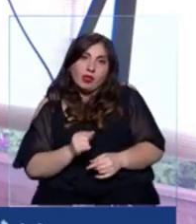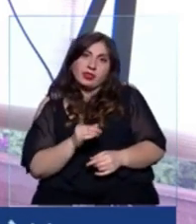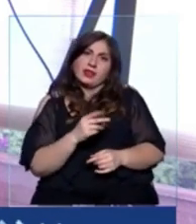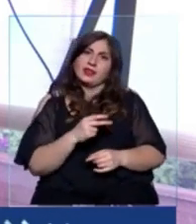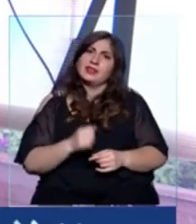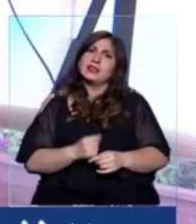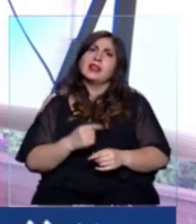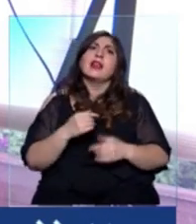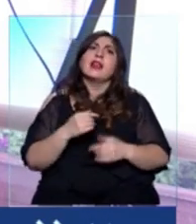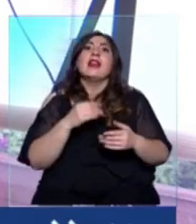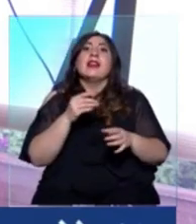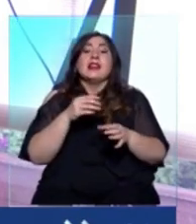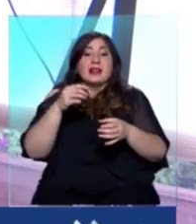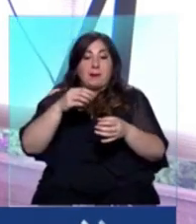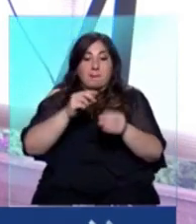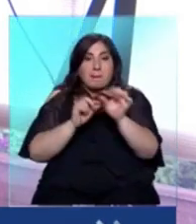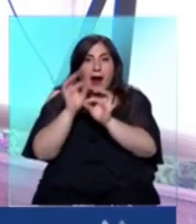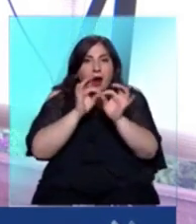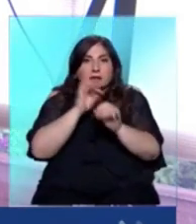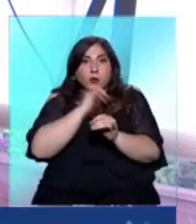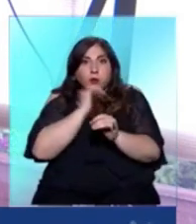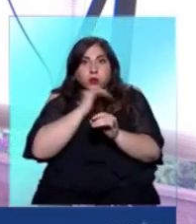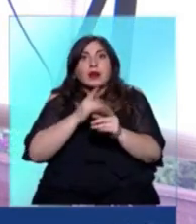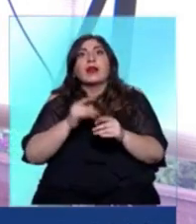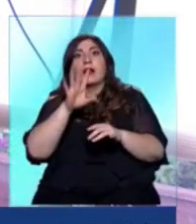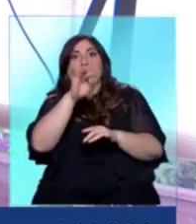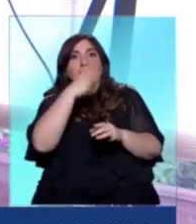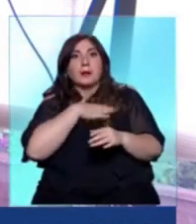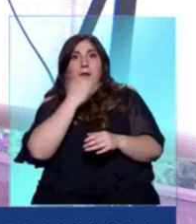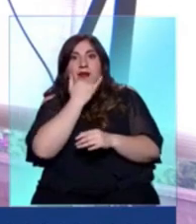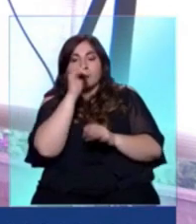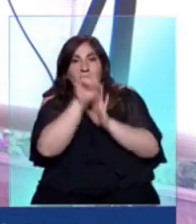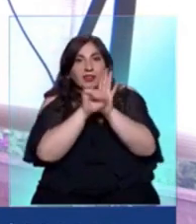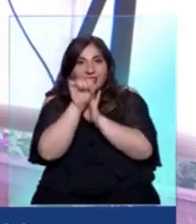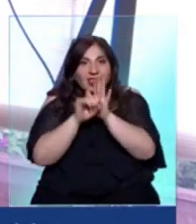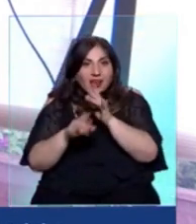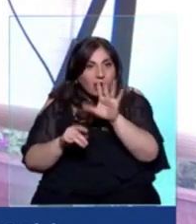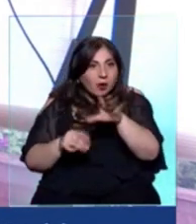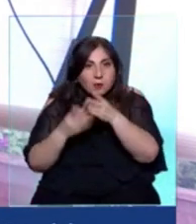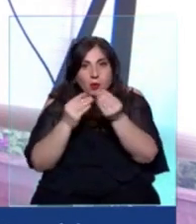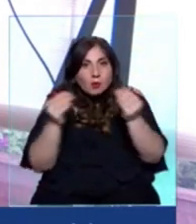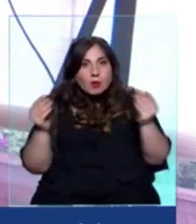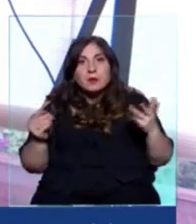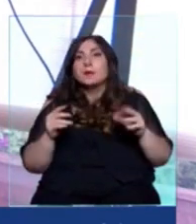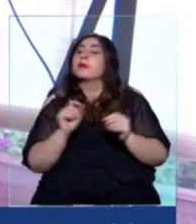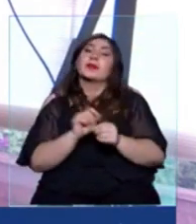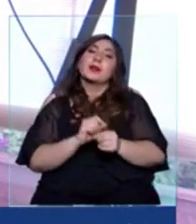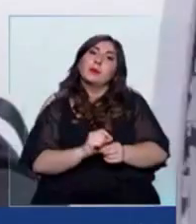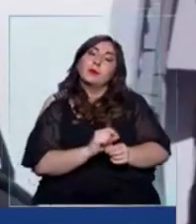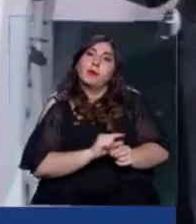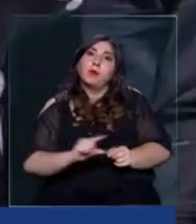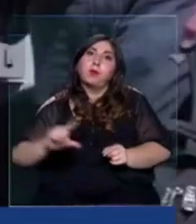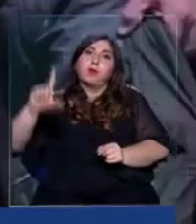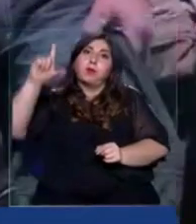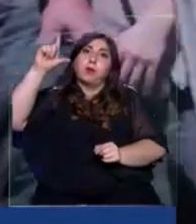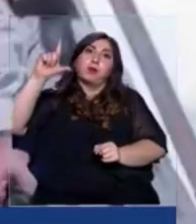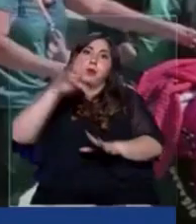acelerador de partículas del CERN, encuentran mis videos y empiezan a haber muchos. Entonces, el crecimiento ha sido exponencial.